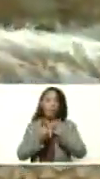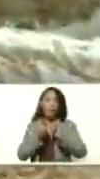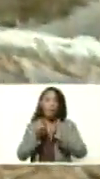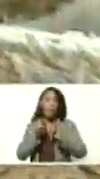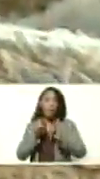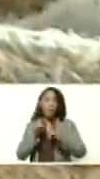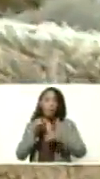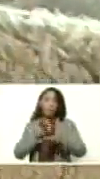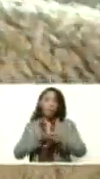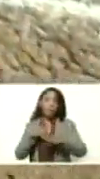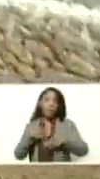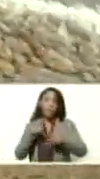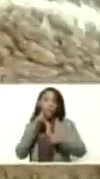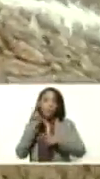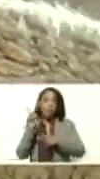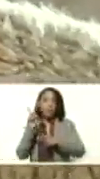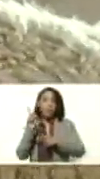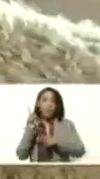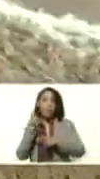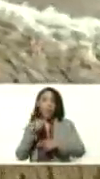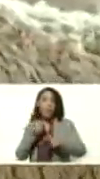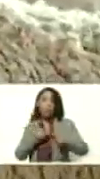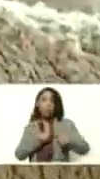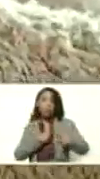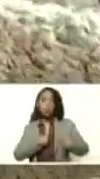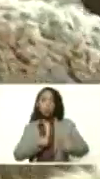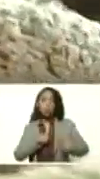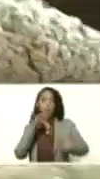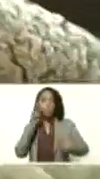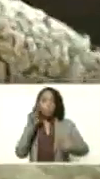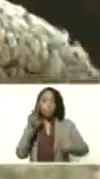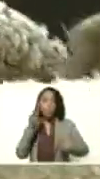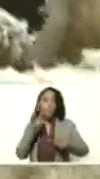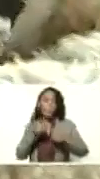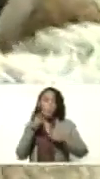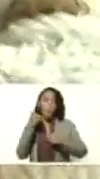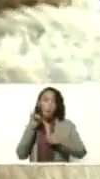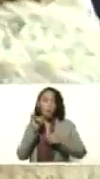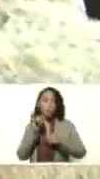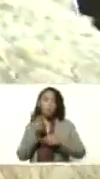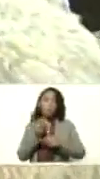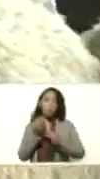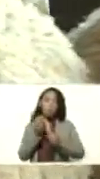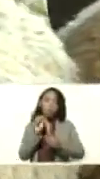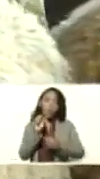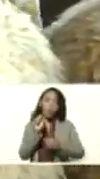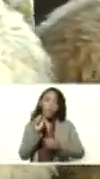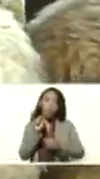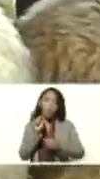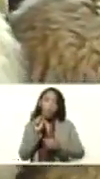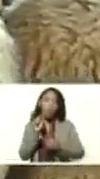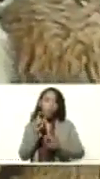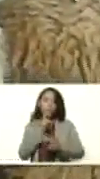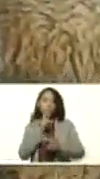le puede observar el corazón. Pero aquí está un poco complicado por la posición del animal.